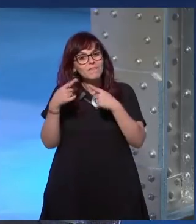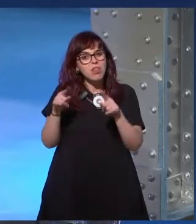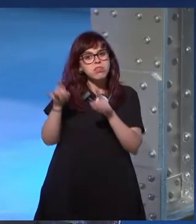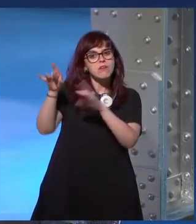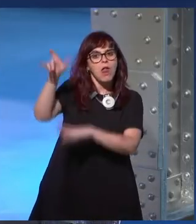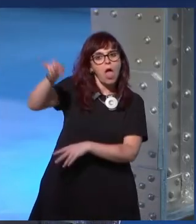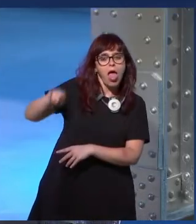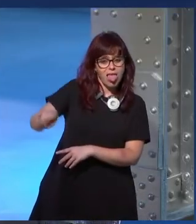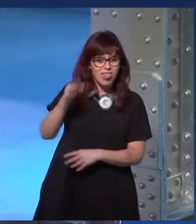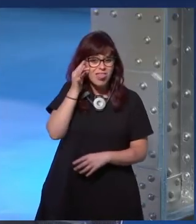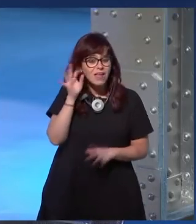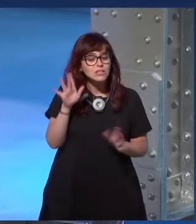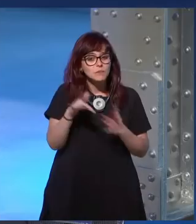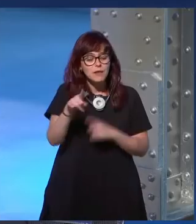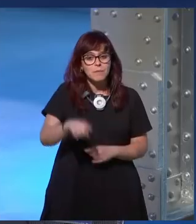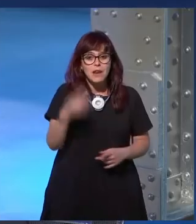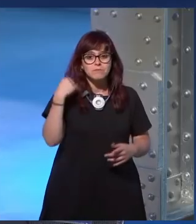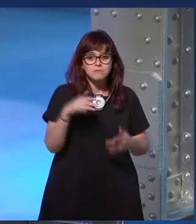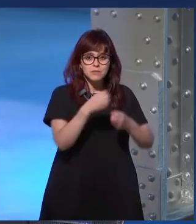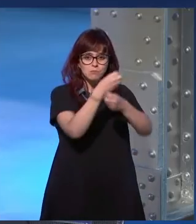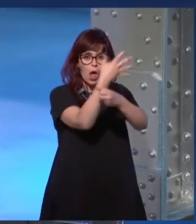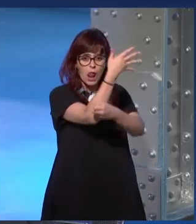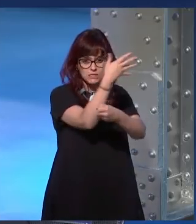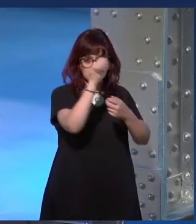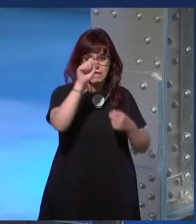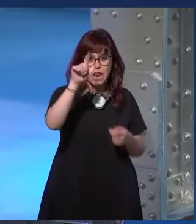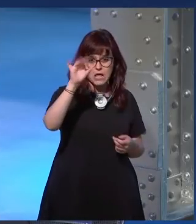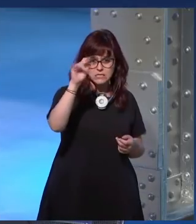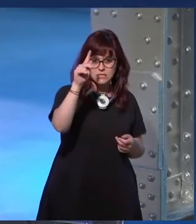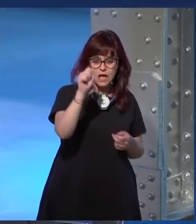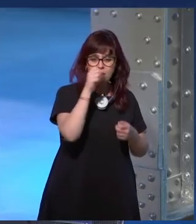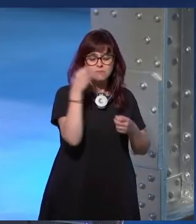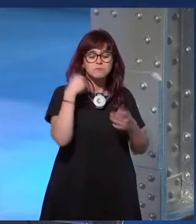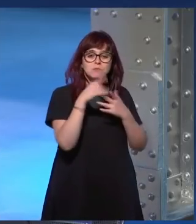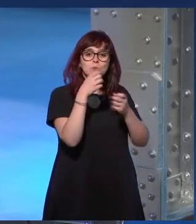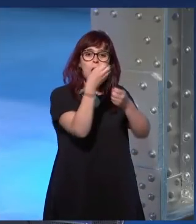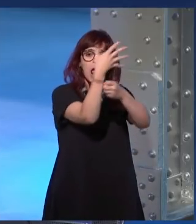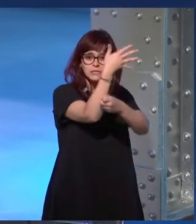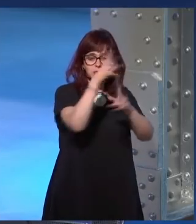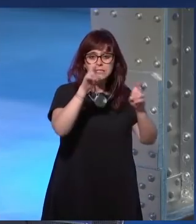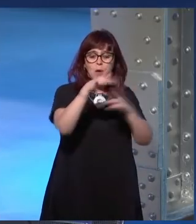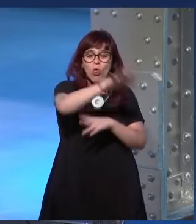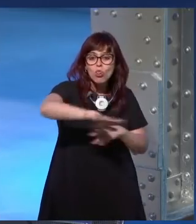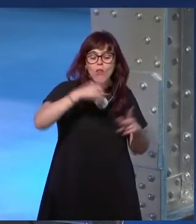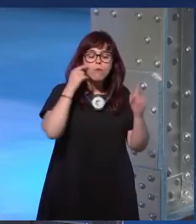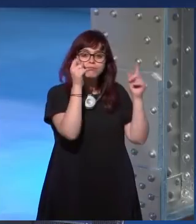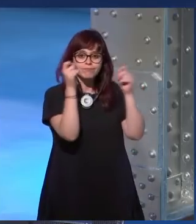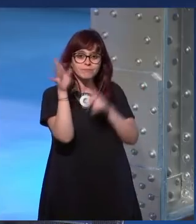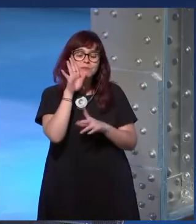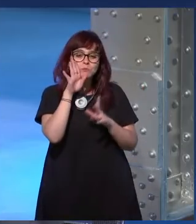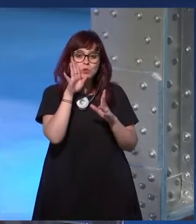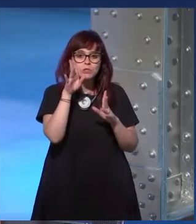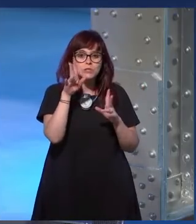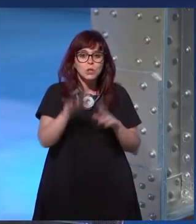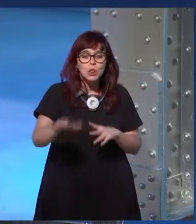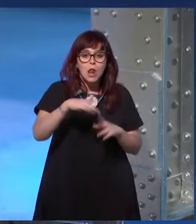imagino que el tiempo que pasaste en Alaska que es algo que tienes como súper idealizado por lo que se ve en el libro y hasta qué punto esos